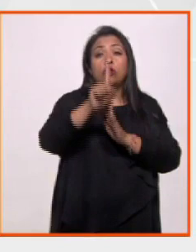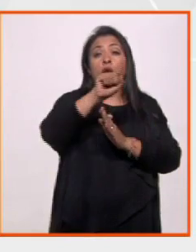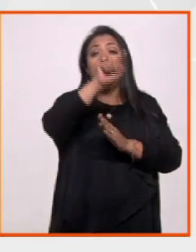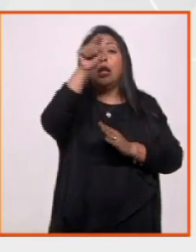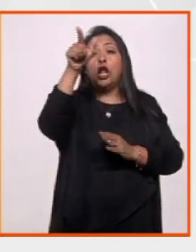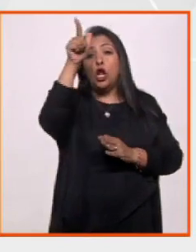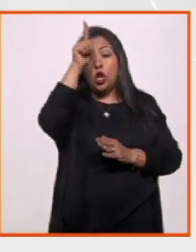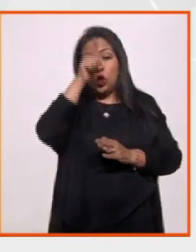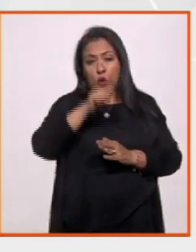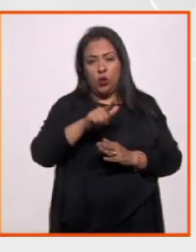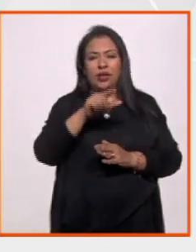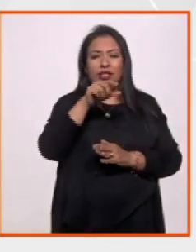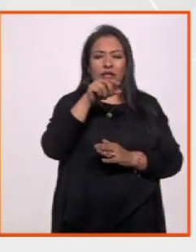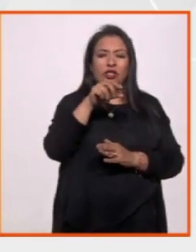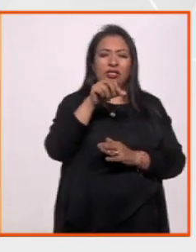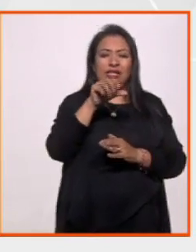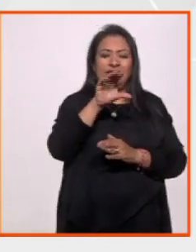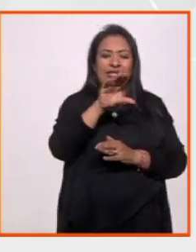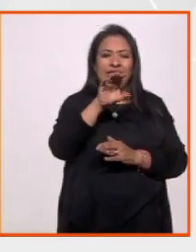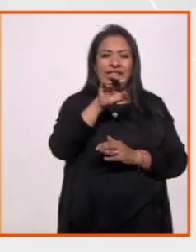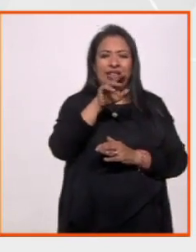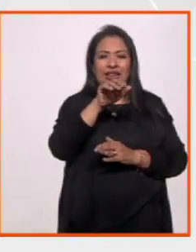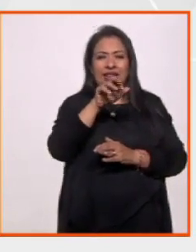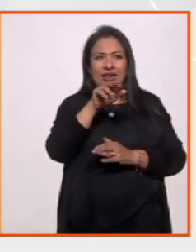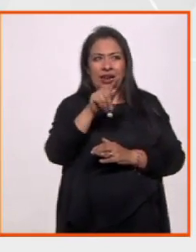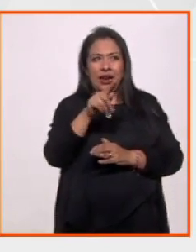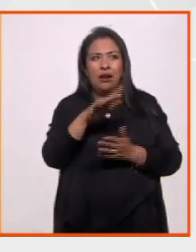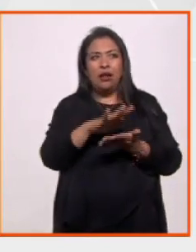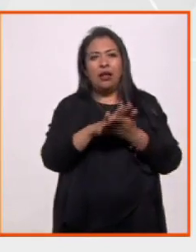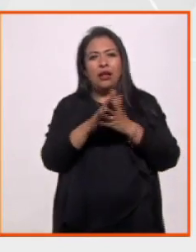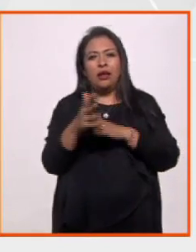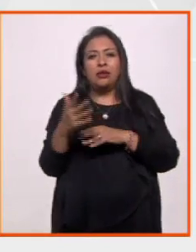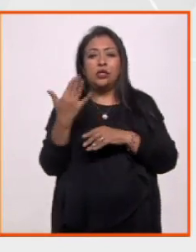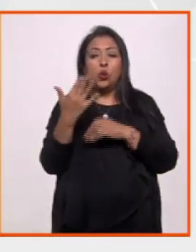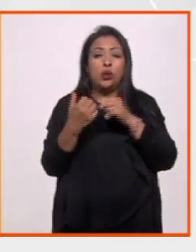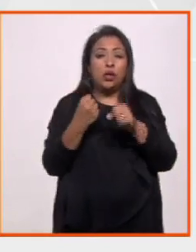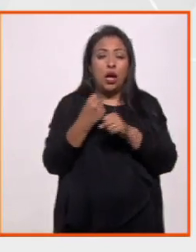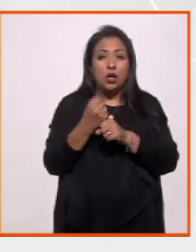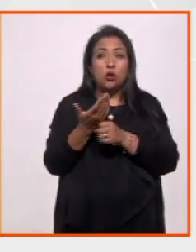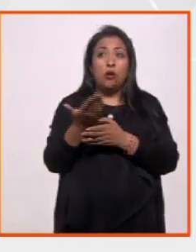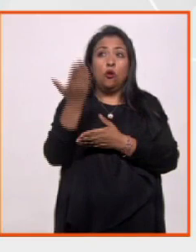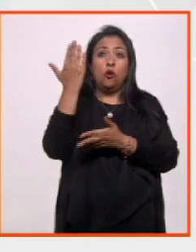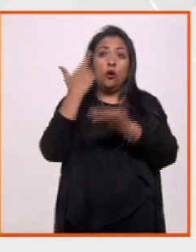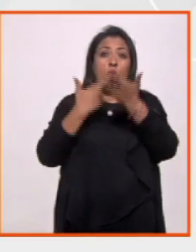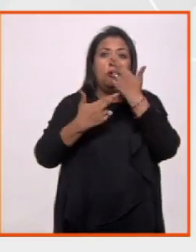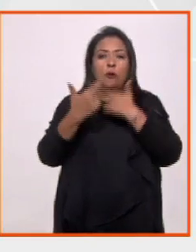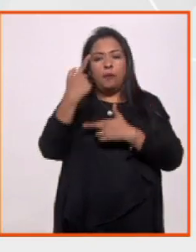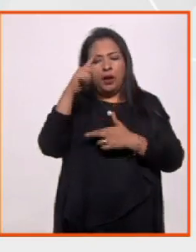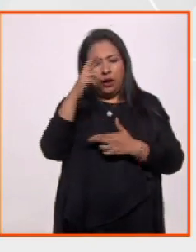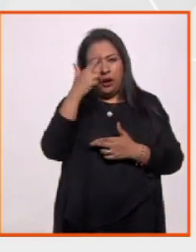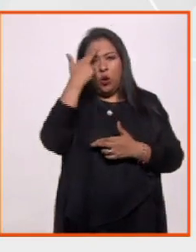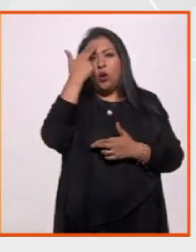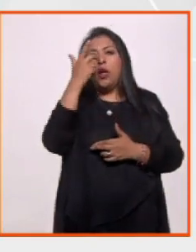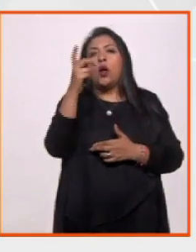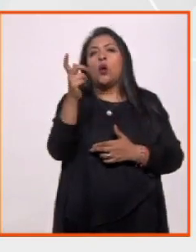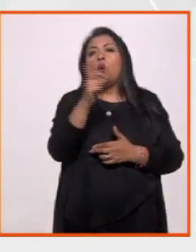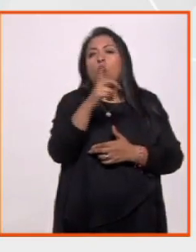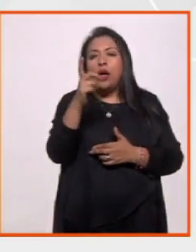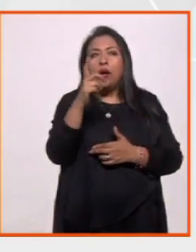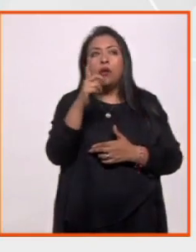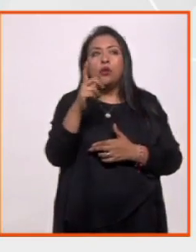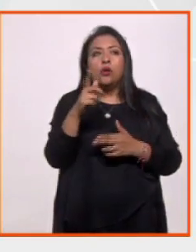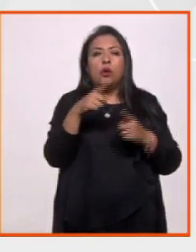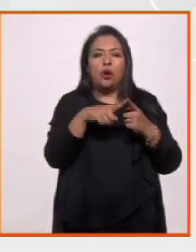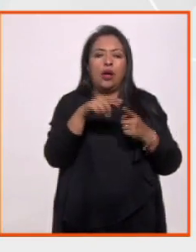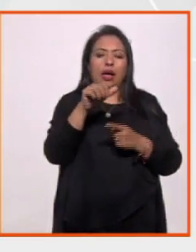a la Luna, así que el Centro Nacional de las Artes nos transporta este medio siglo hacia el pasado para recordar el momento en el que